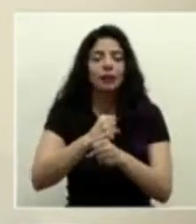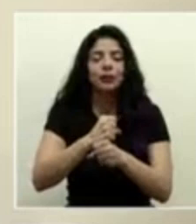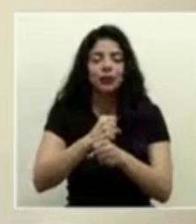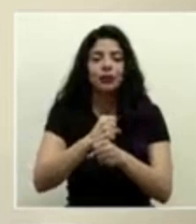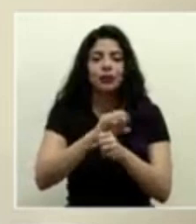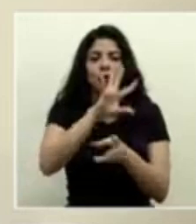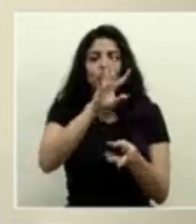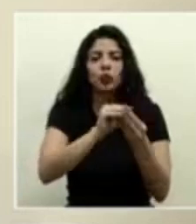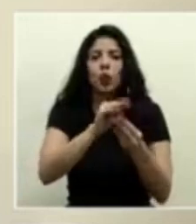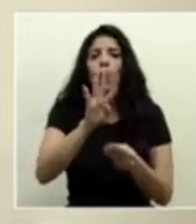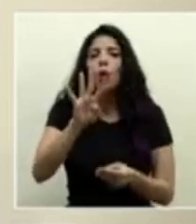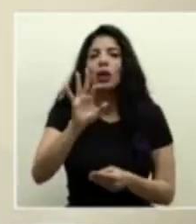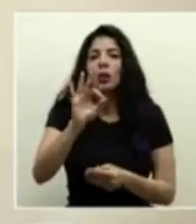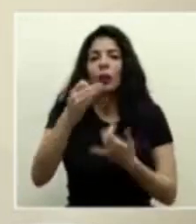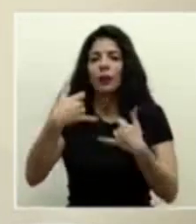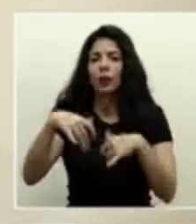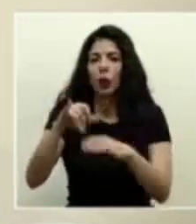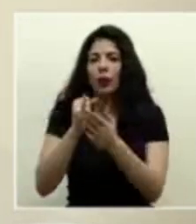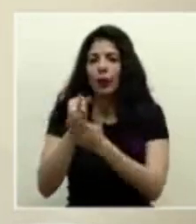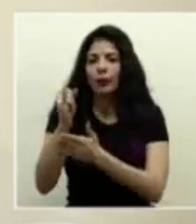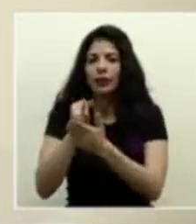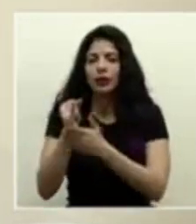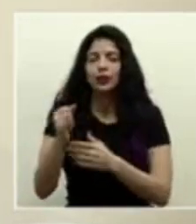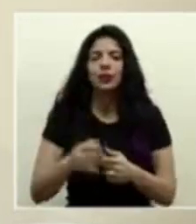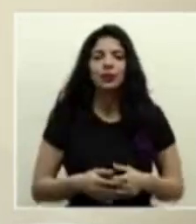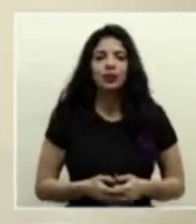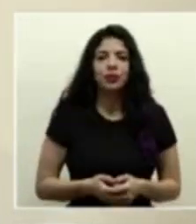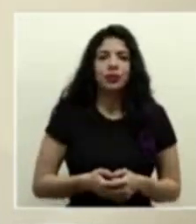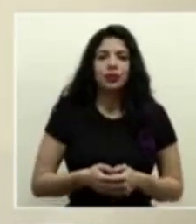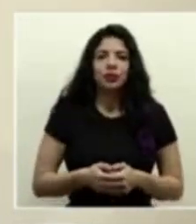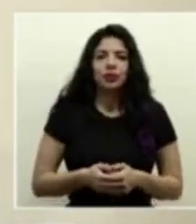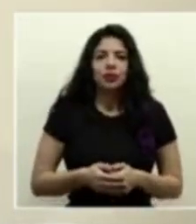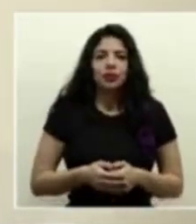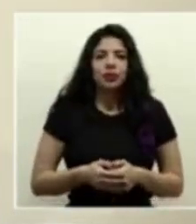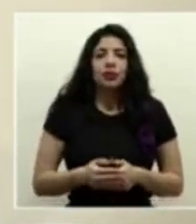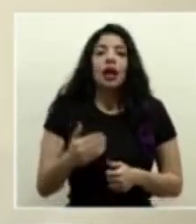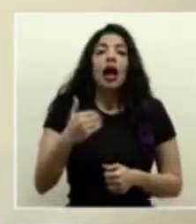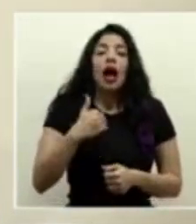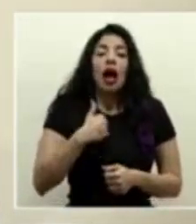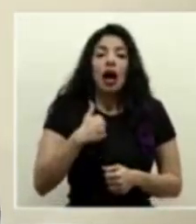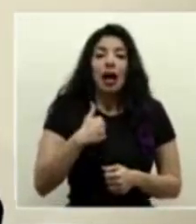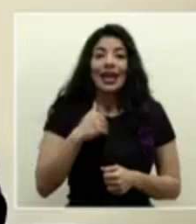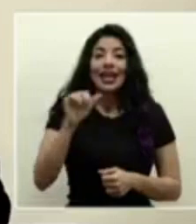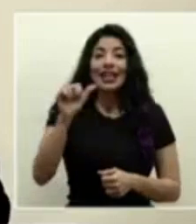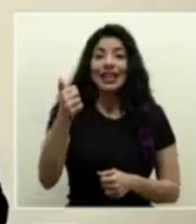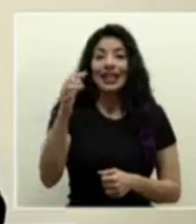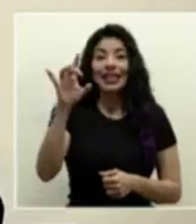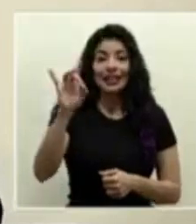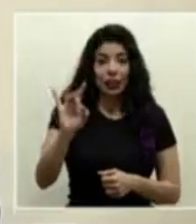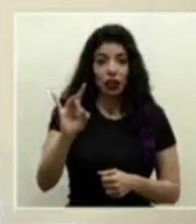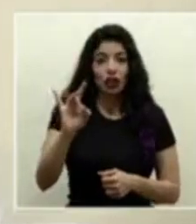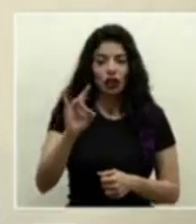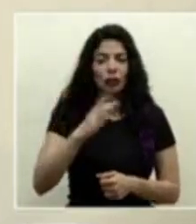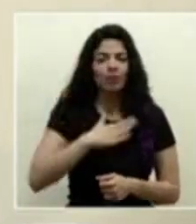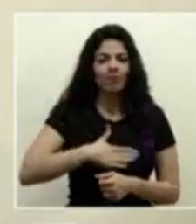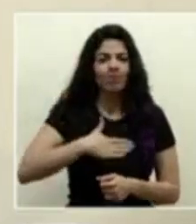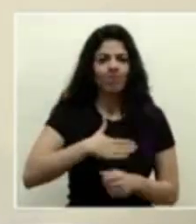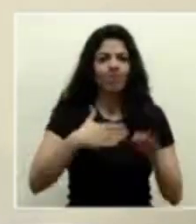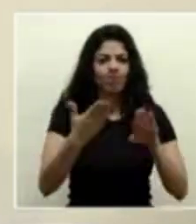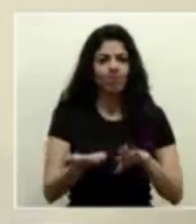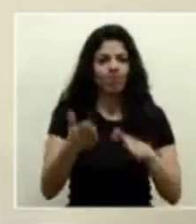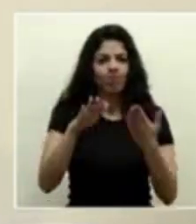una suma de 49 que están en investigación. Se registran 18 lamentables